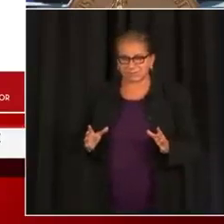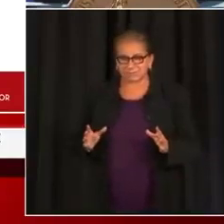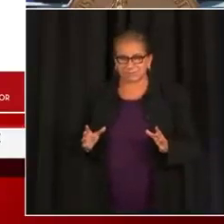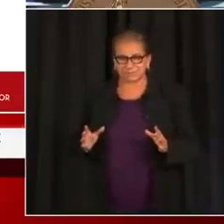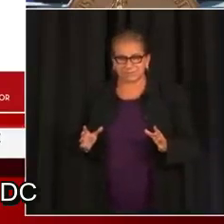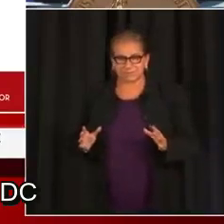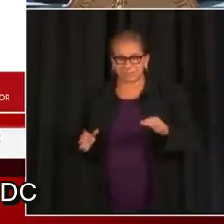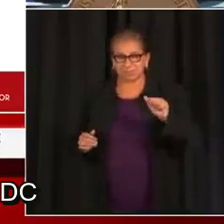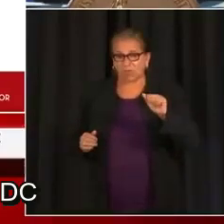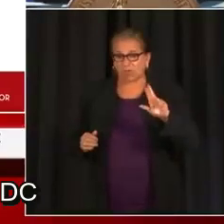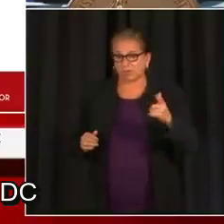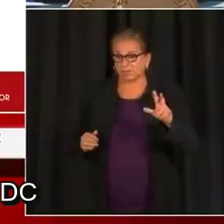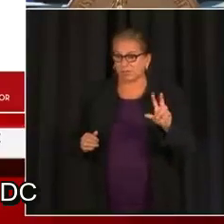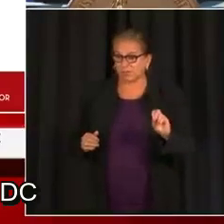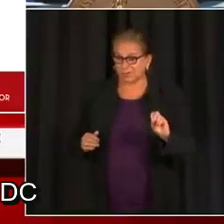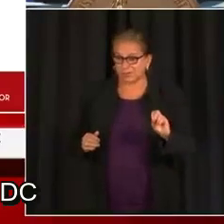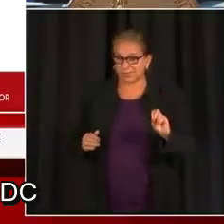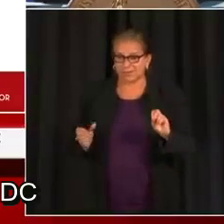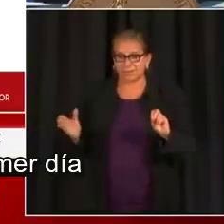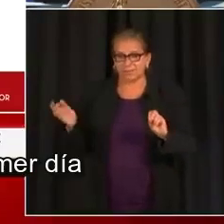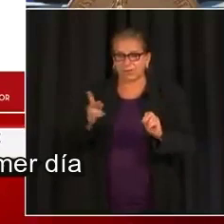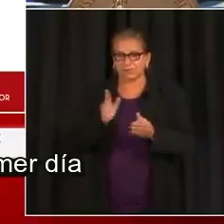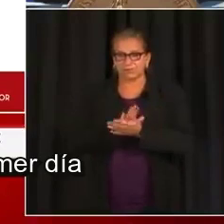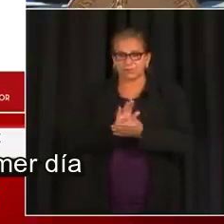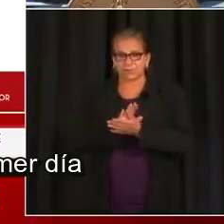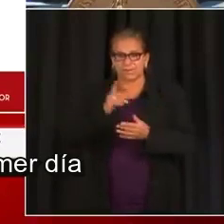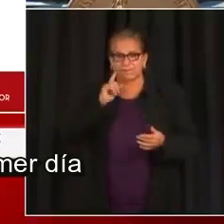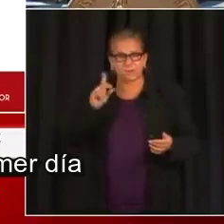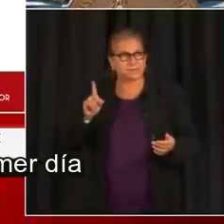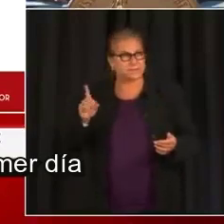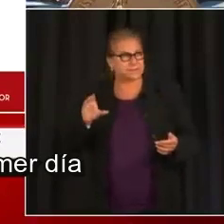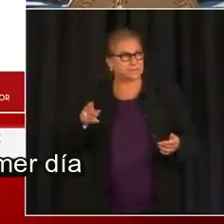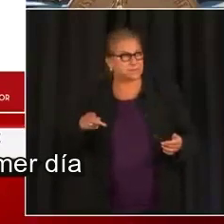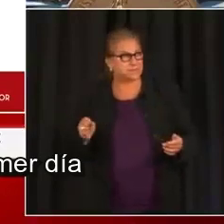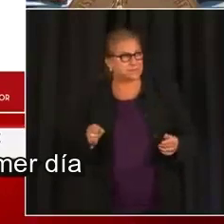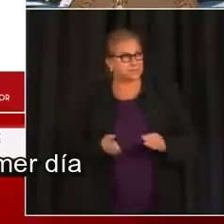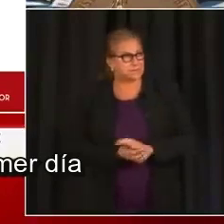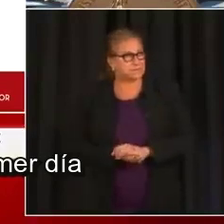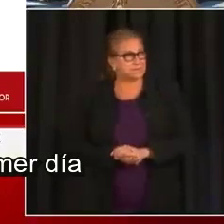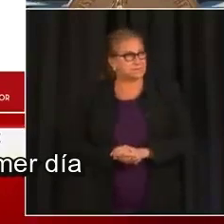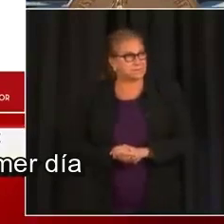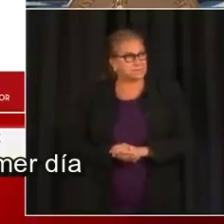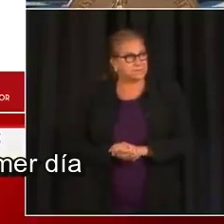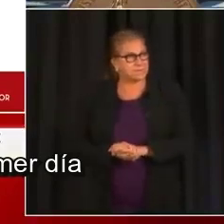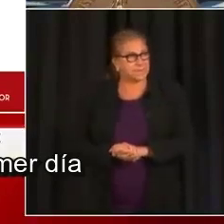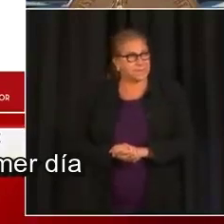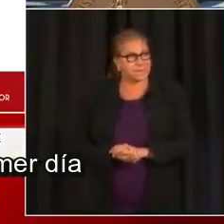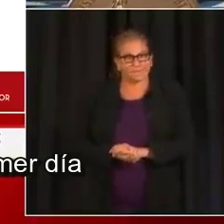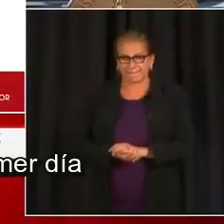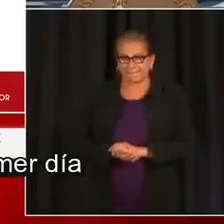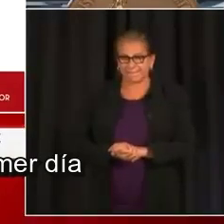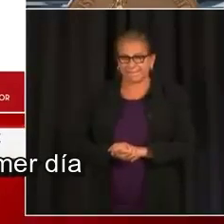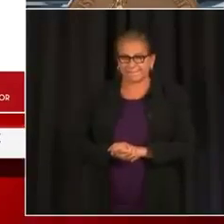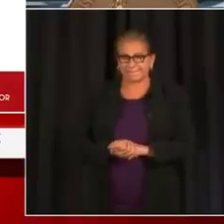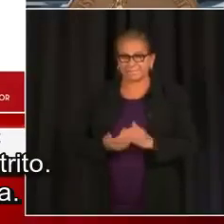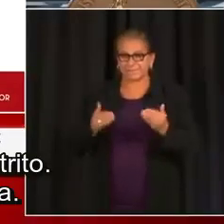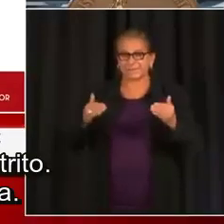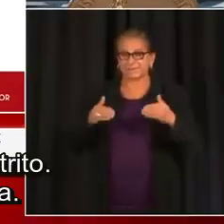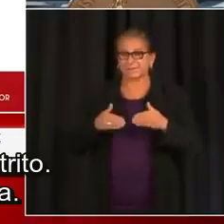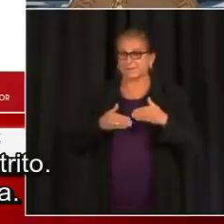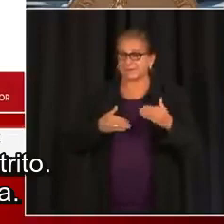de clases para las escuelas públicas del DC. Y el 12 de septiembre va ser el primer día de escuelas para prekínder